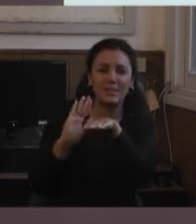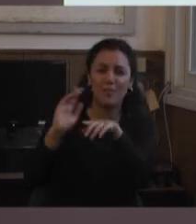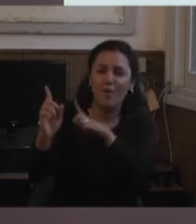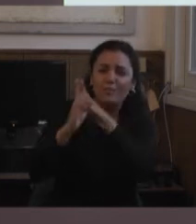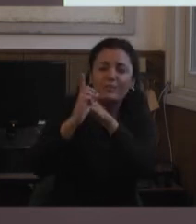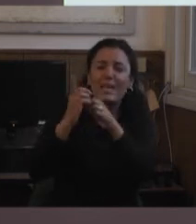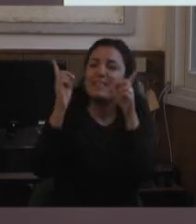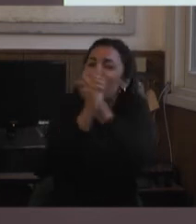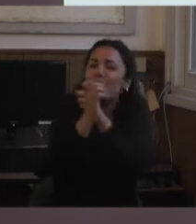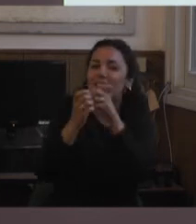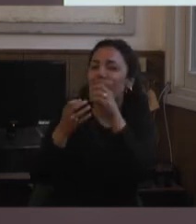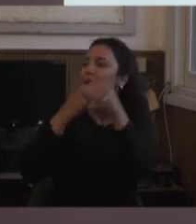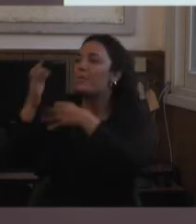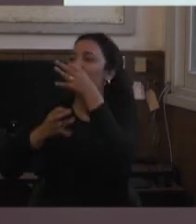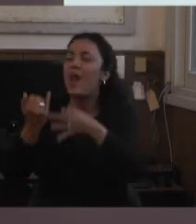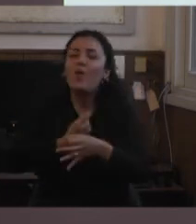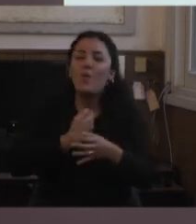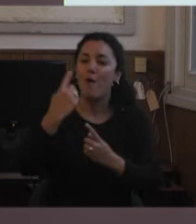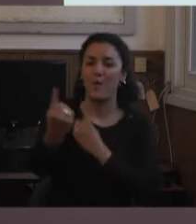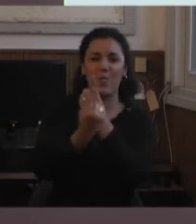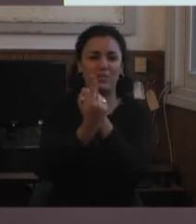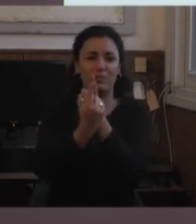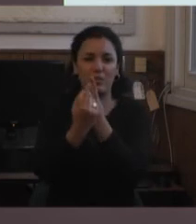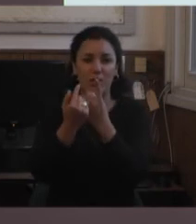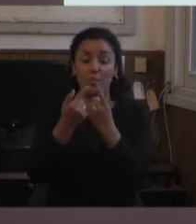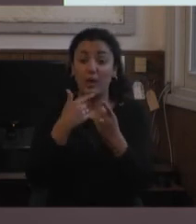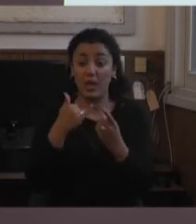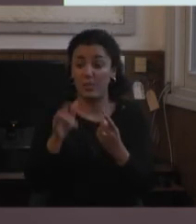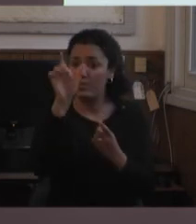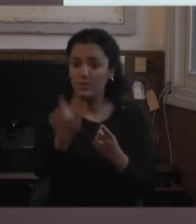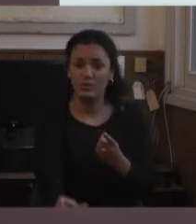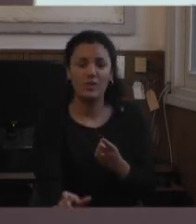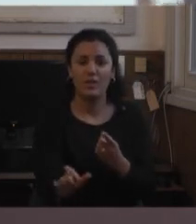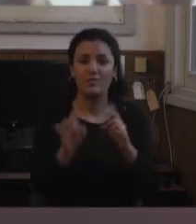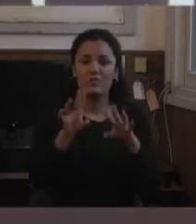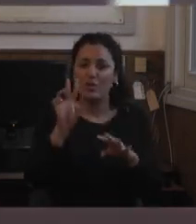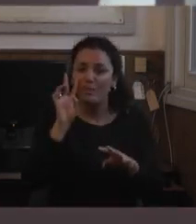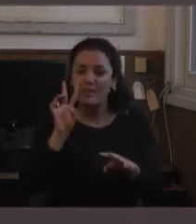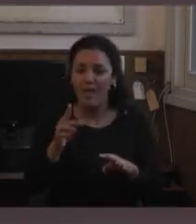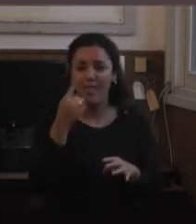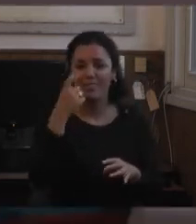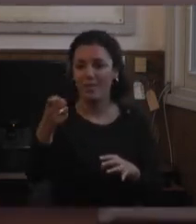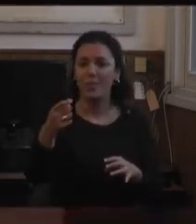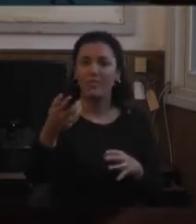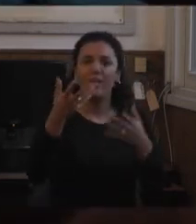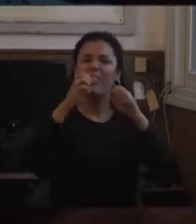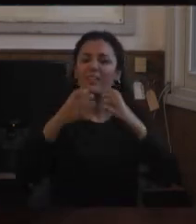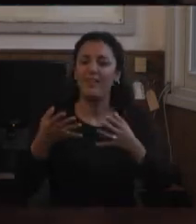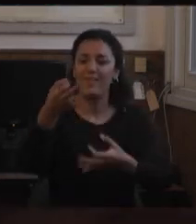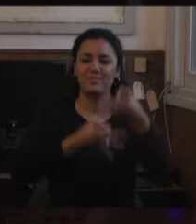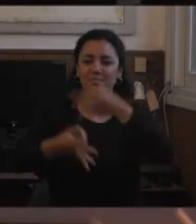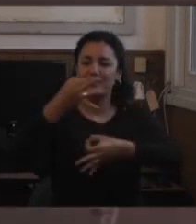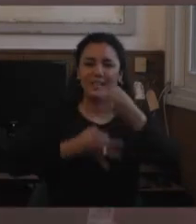de compartir o de transferir cuando estás con alguien con parálisis cerebral y vos solo con la mirada te pudiste dar cuenta de lo que te quería transmitir